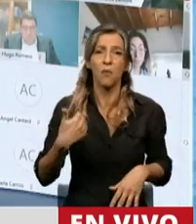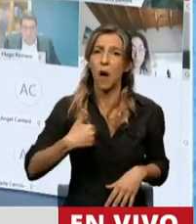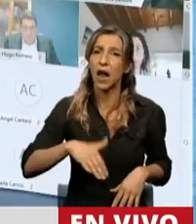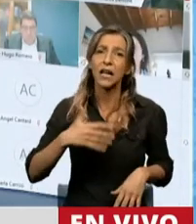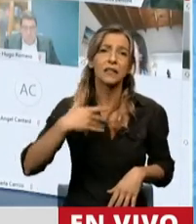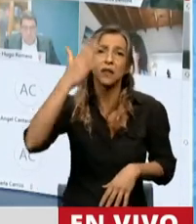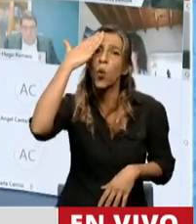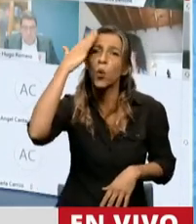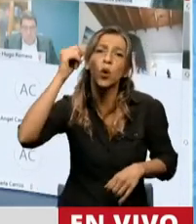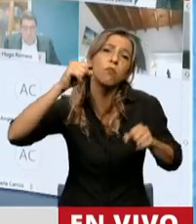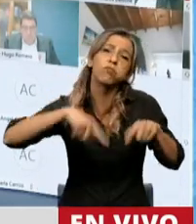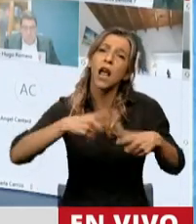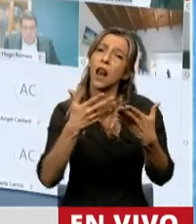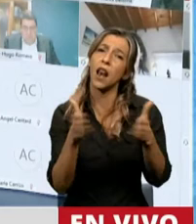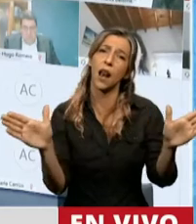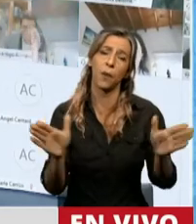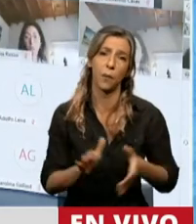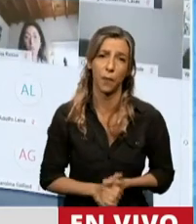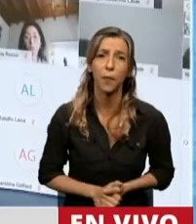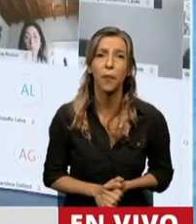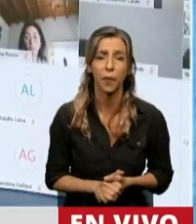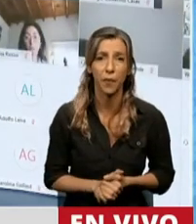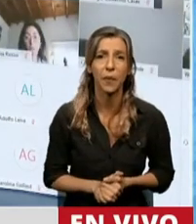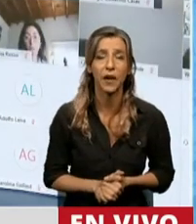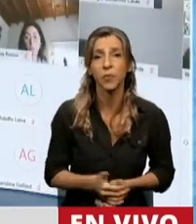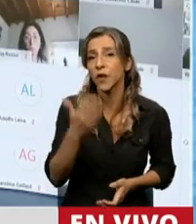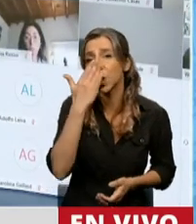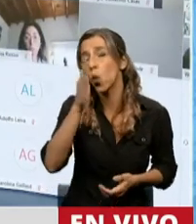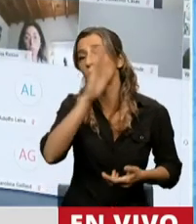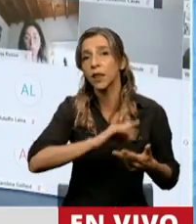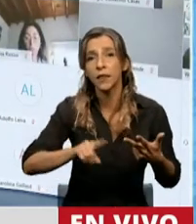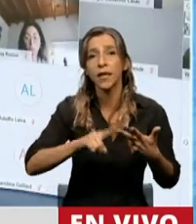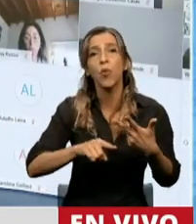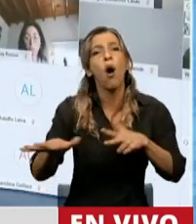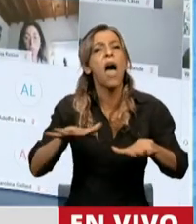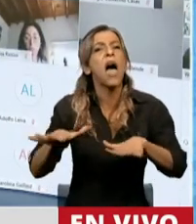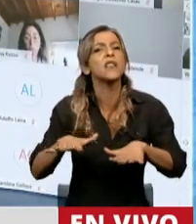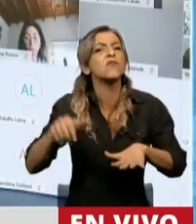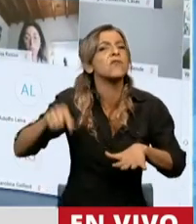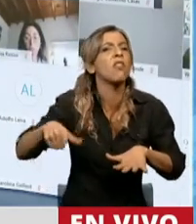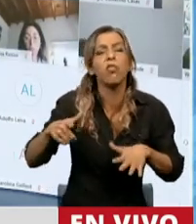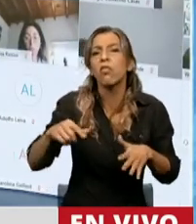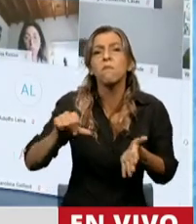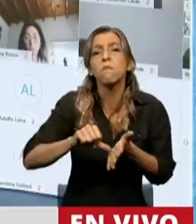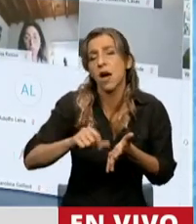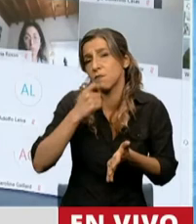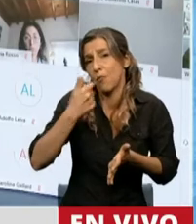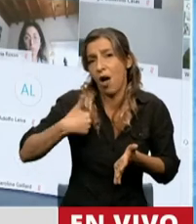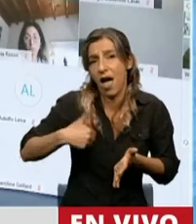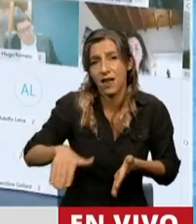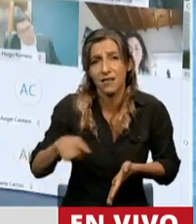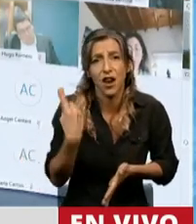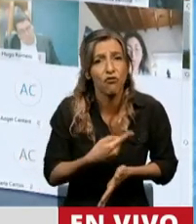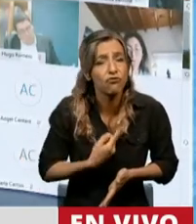de libertad. Y por último, las acciones de país. Las acciones de país nosotros tenemos recientemente